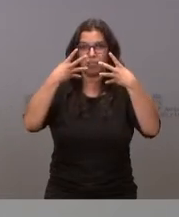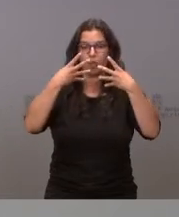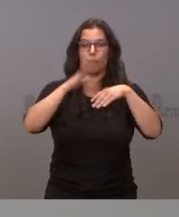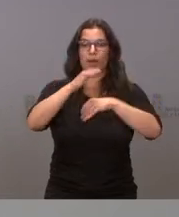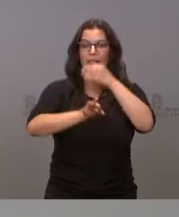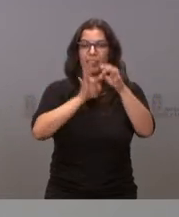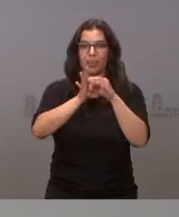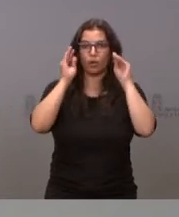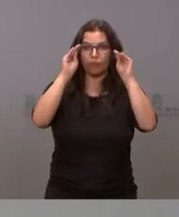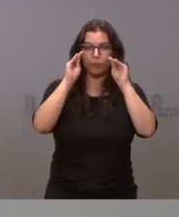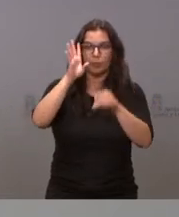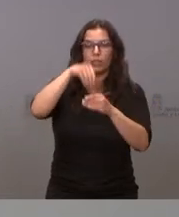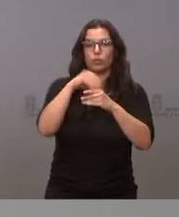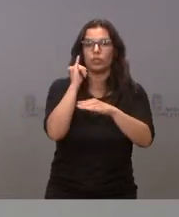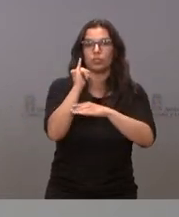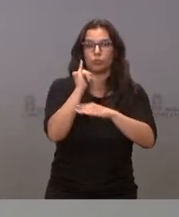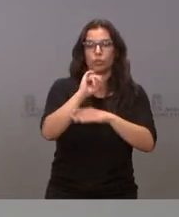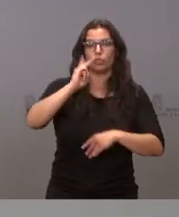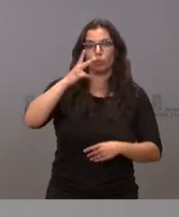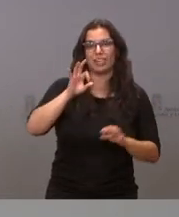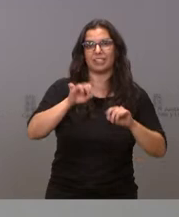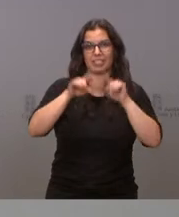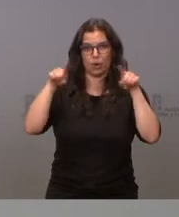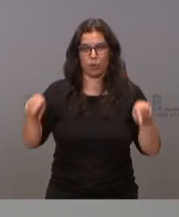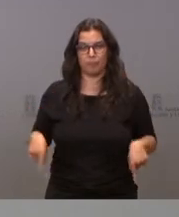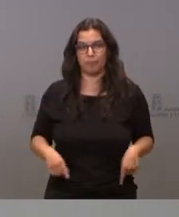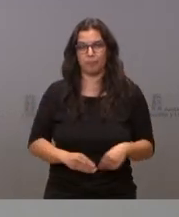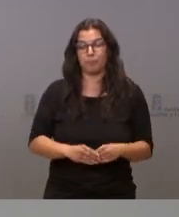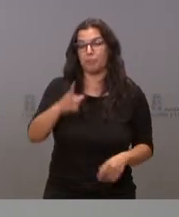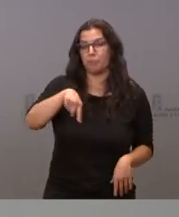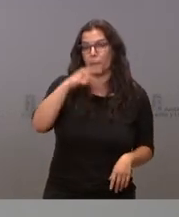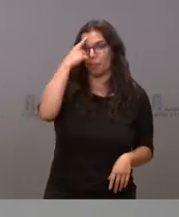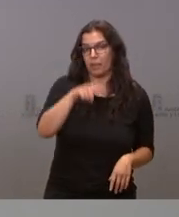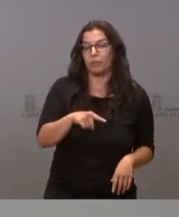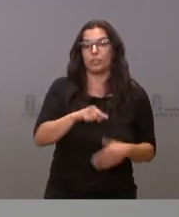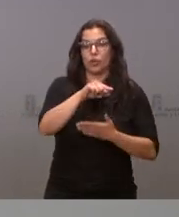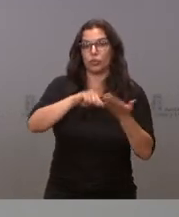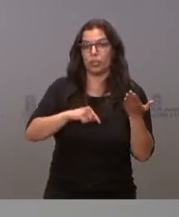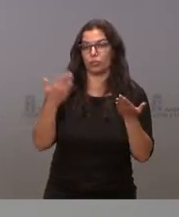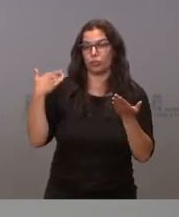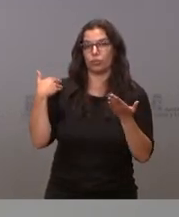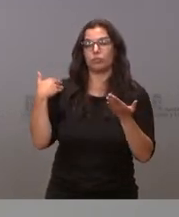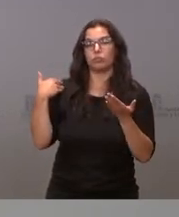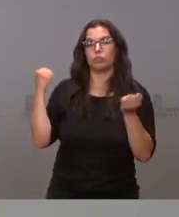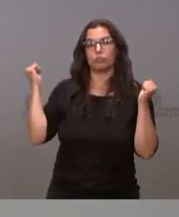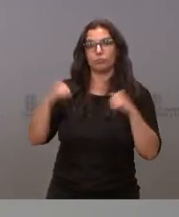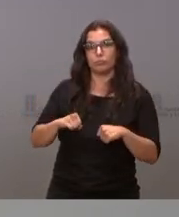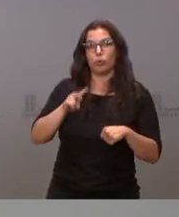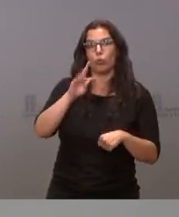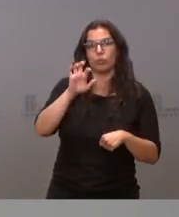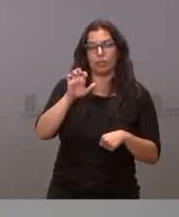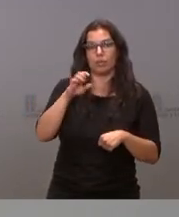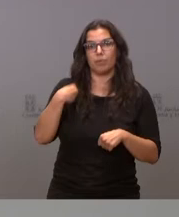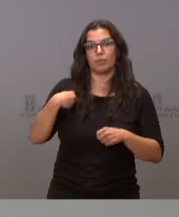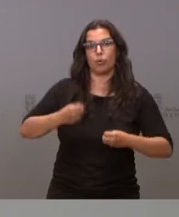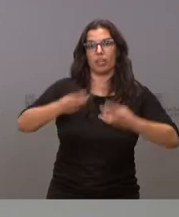formativos en el Instituto de Educación Secundaria de Segovia. Como saben, el contrato fue suscrito por la UTE Edificio